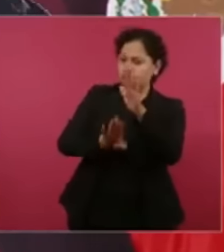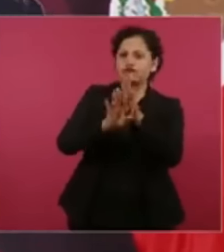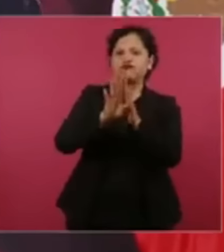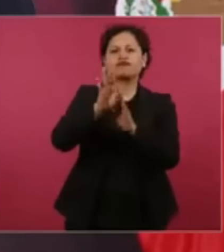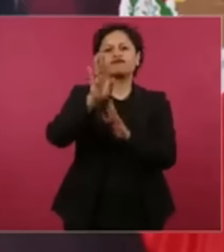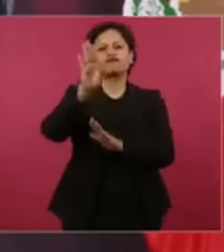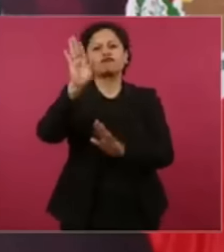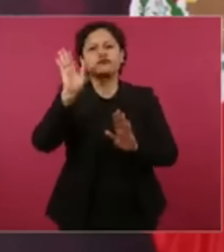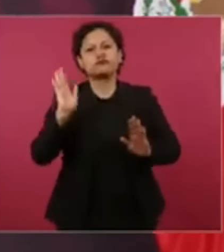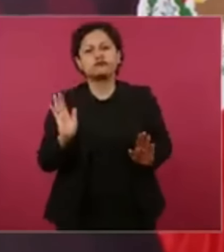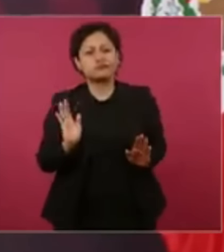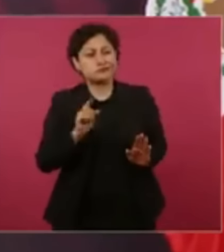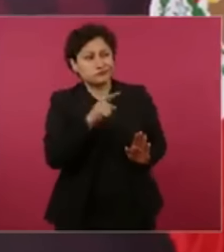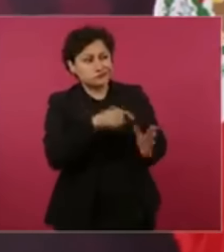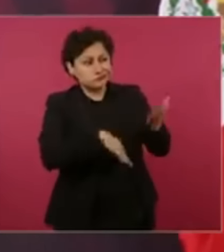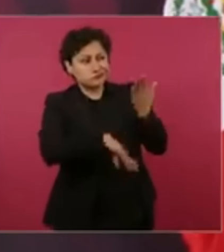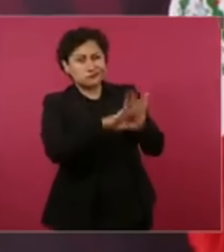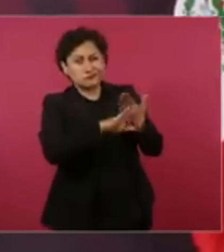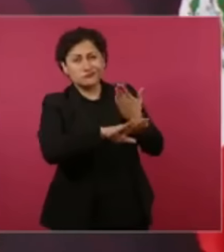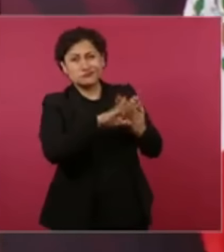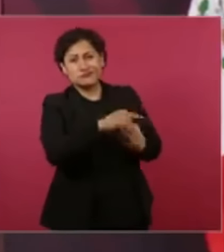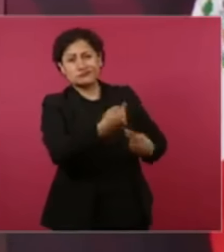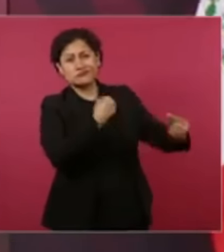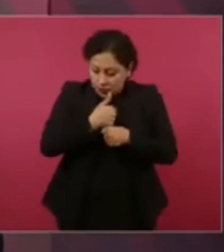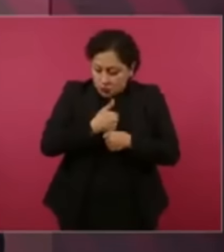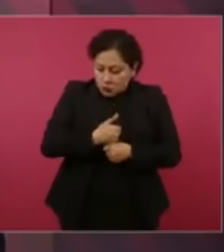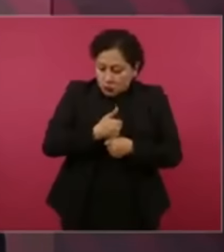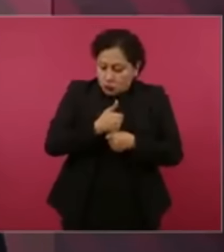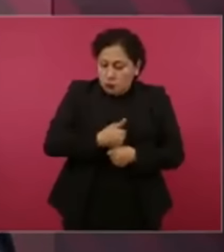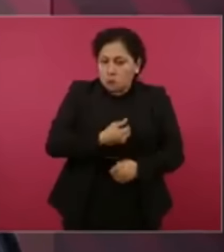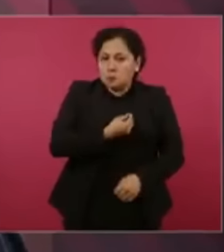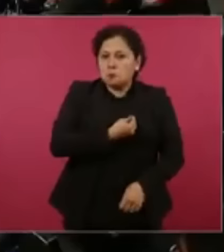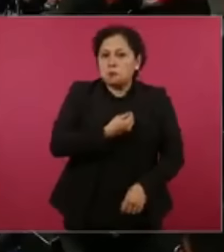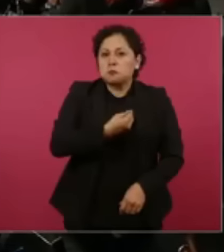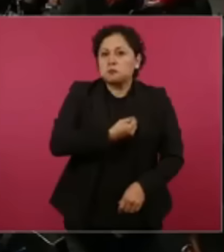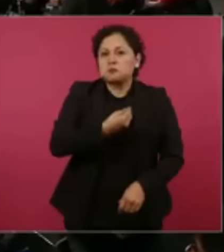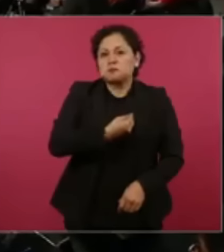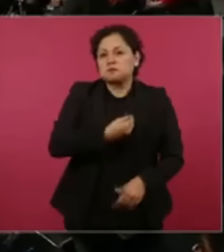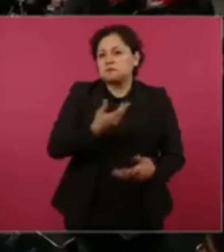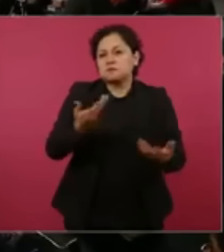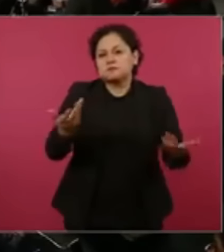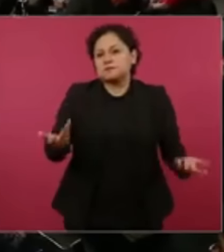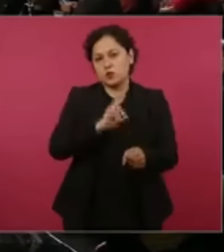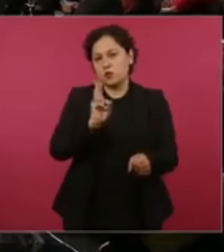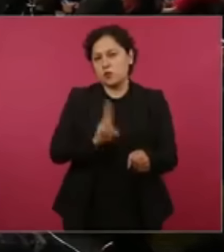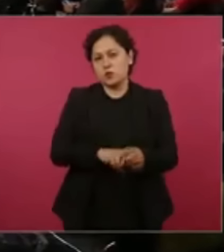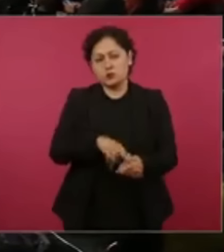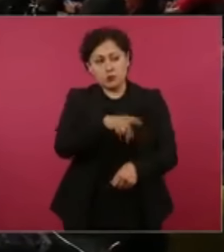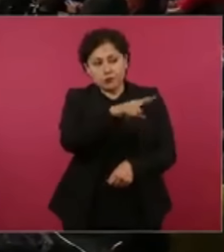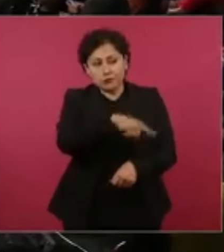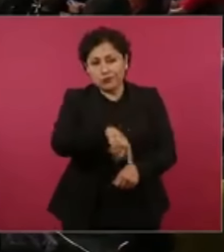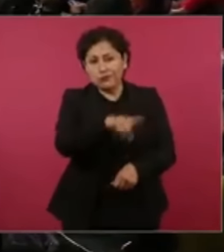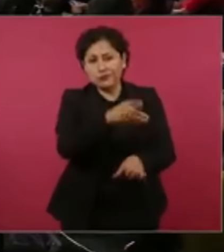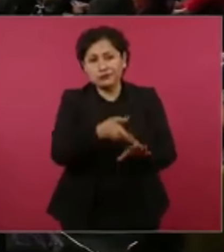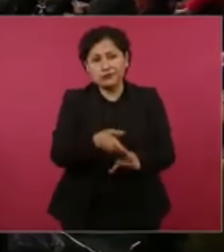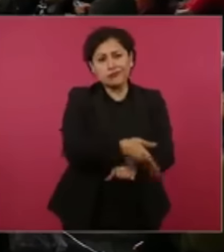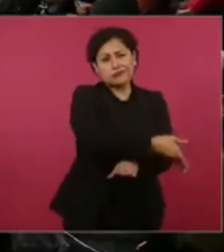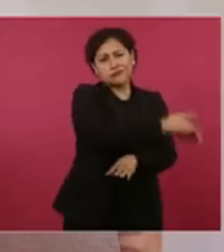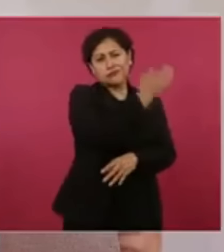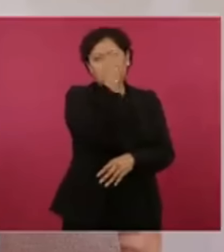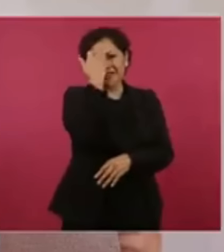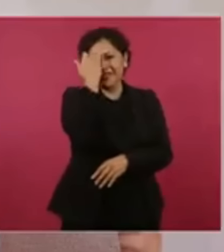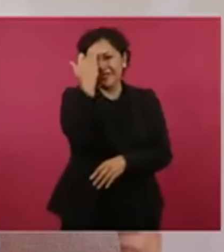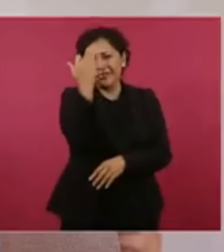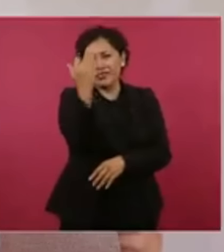hay que continuar, porque es un proceso. Duraron mucho tiempo dominando de manera absoluta,